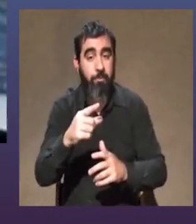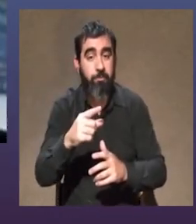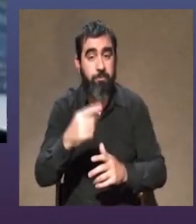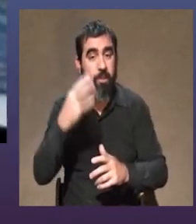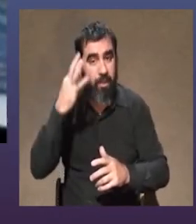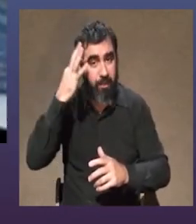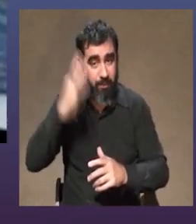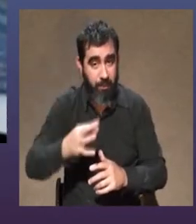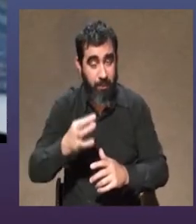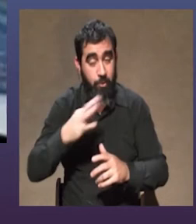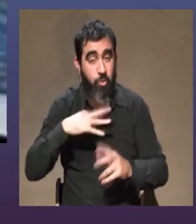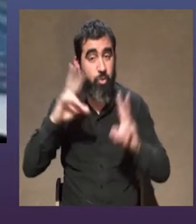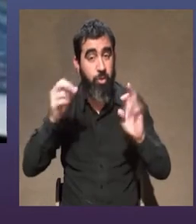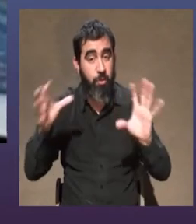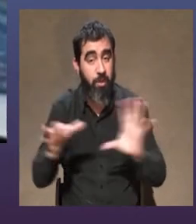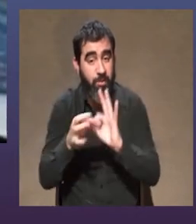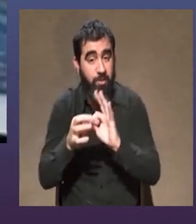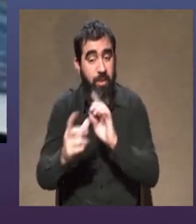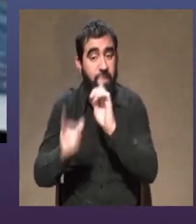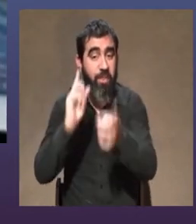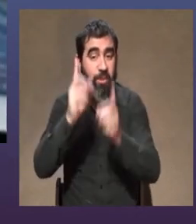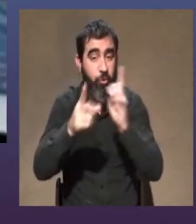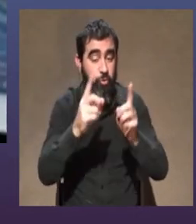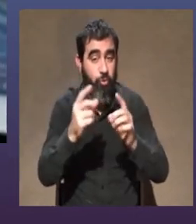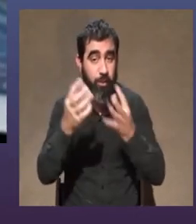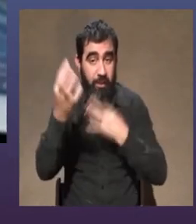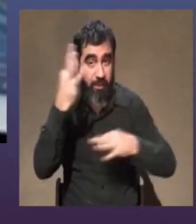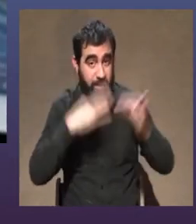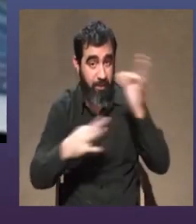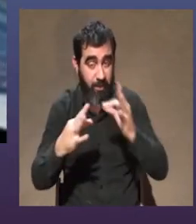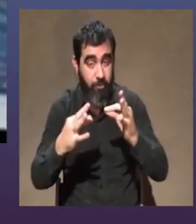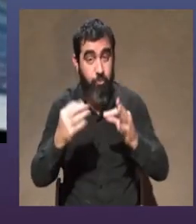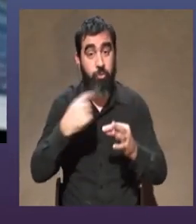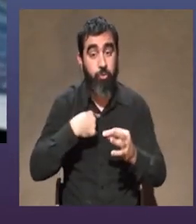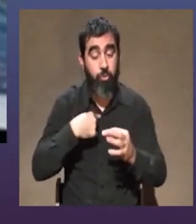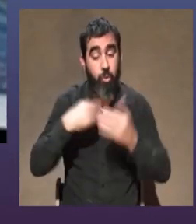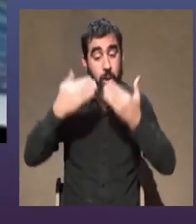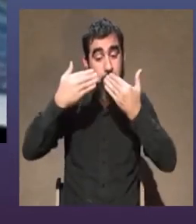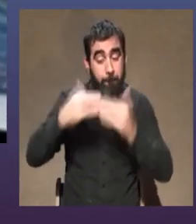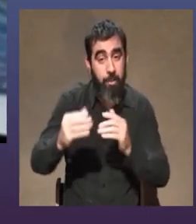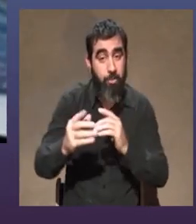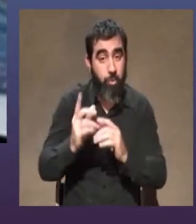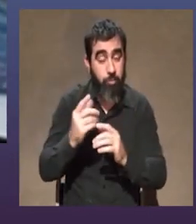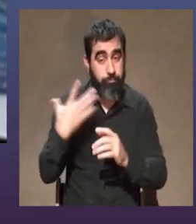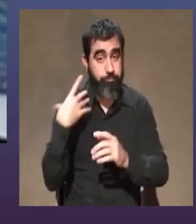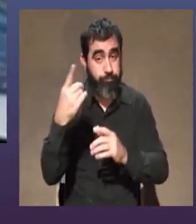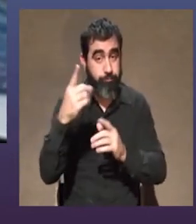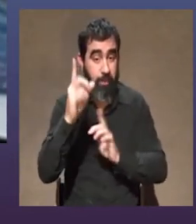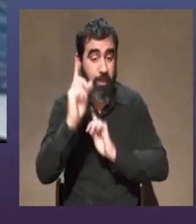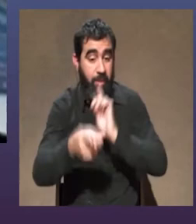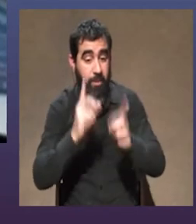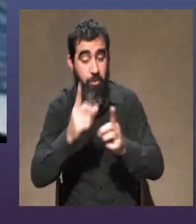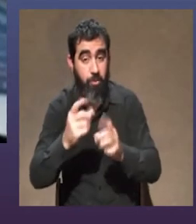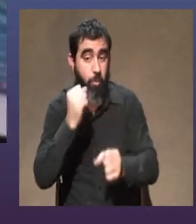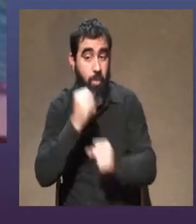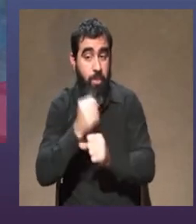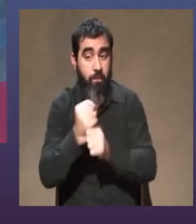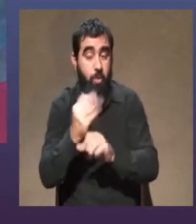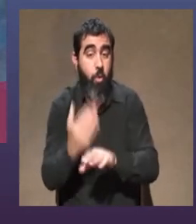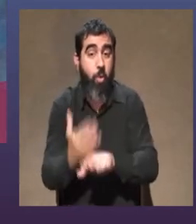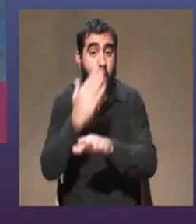creo, y vinculándolo a la dirección teatral, en caso yo empiezo a dirigir después de muchos años de haber trabajado como actor